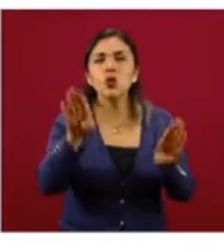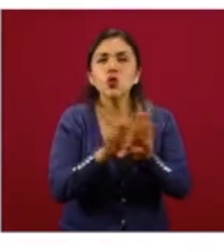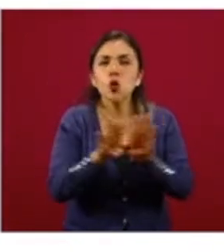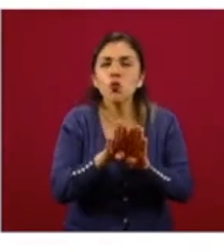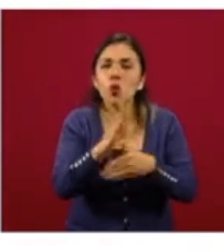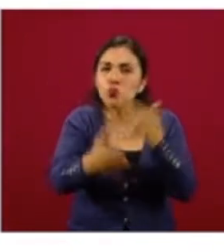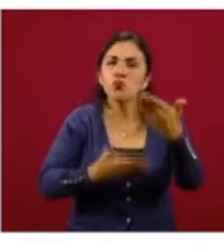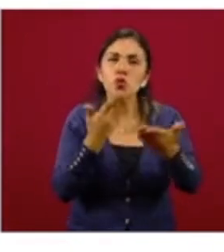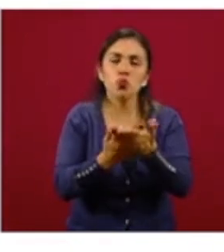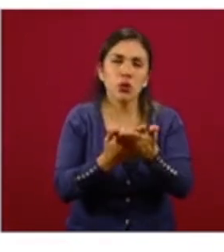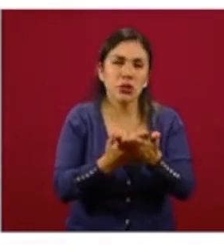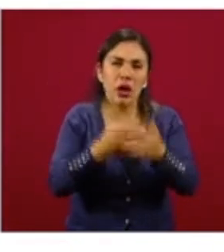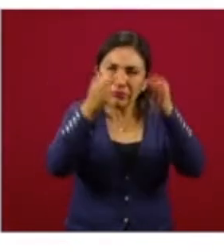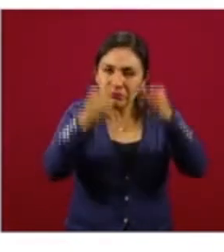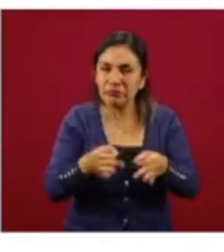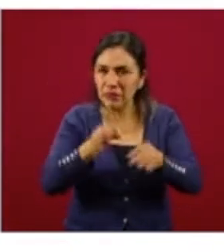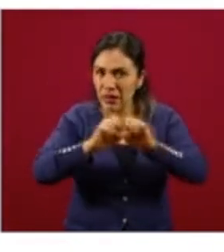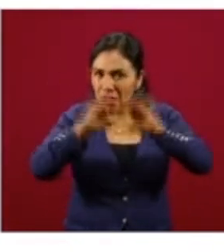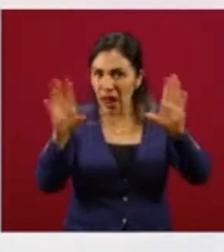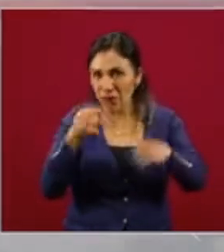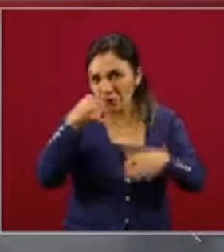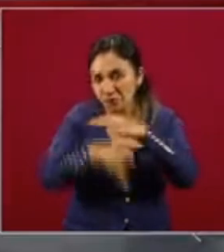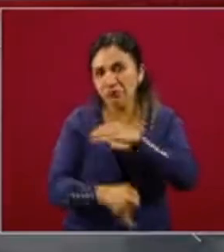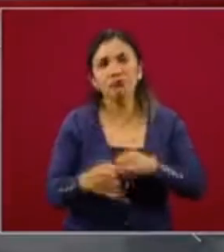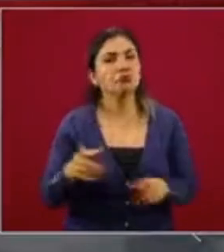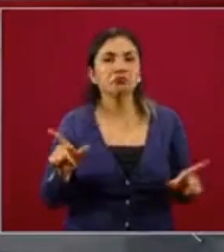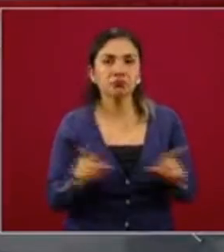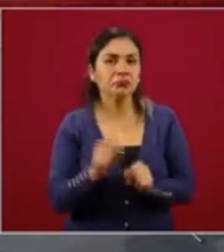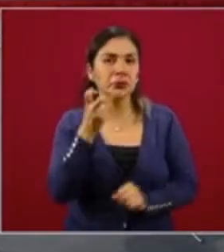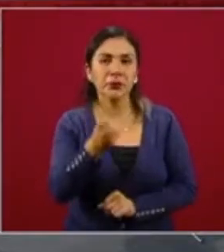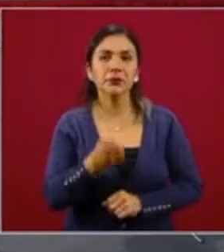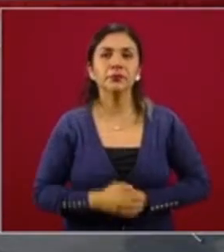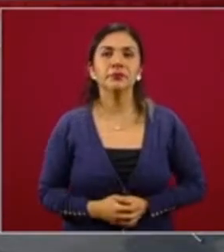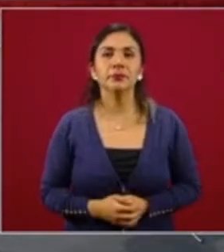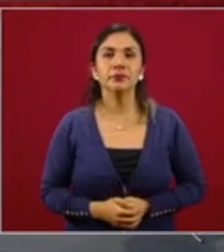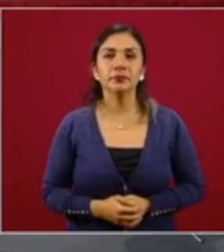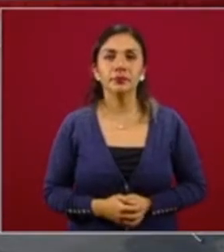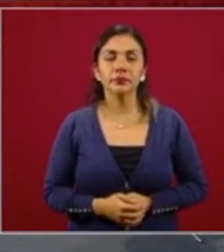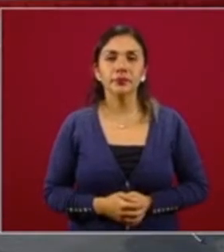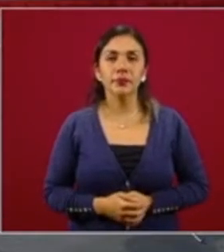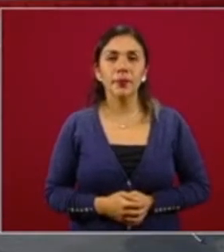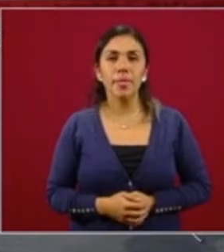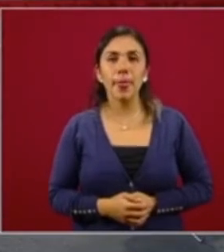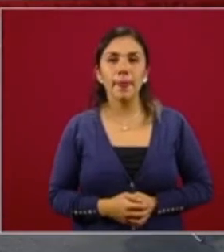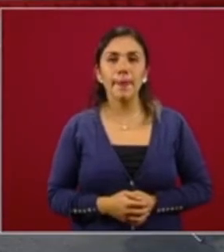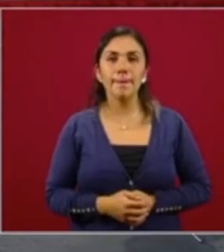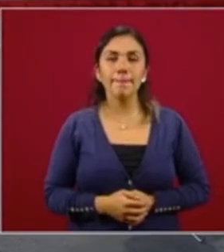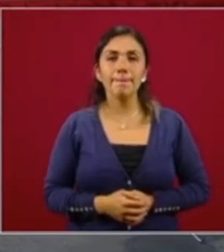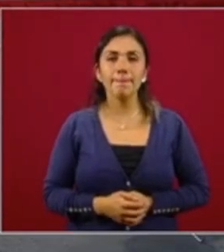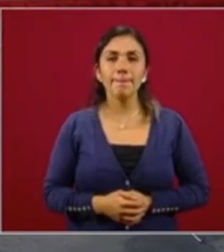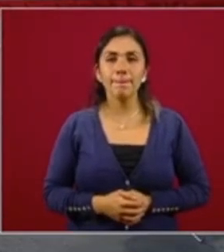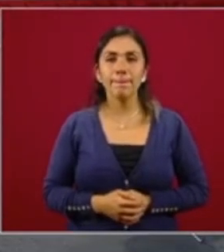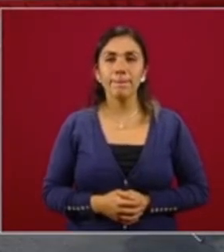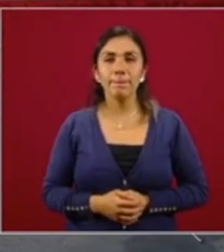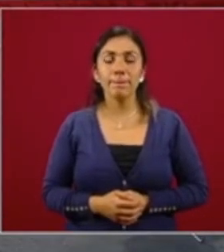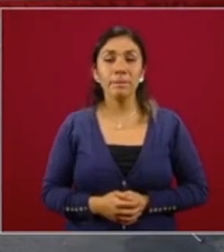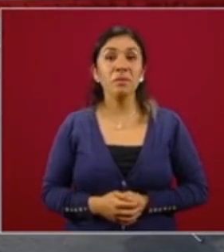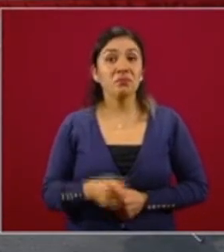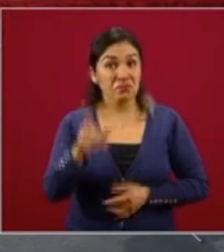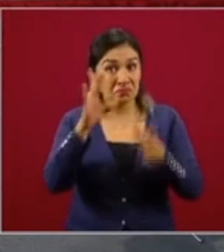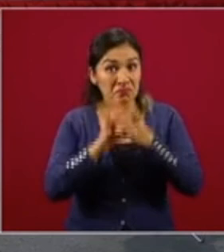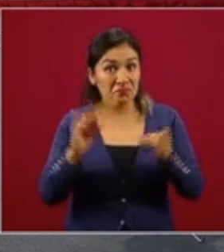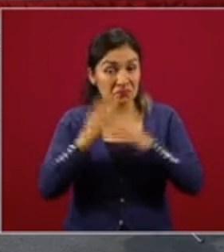sus propuestas específicas. Eso sería. Doctor Fajardo, muchas gracias. Suena un programa